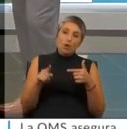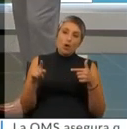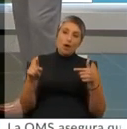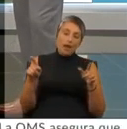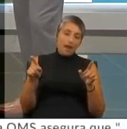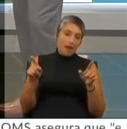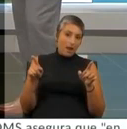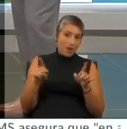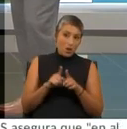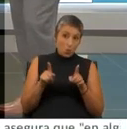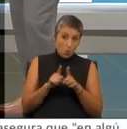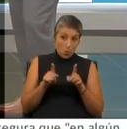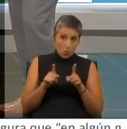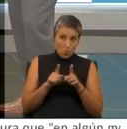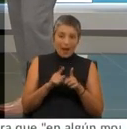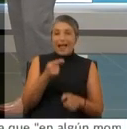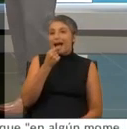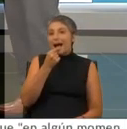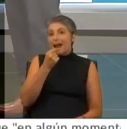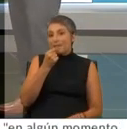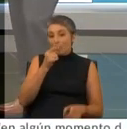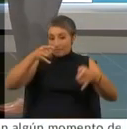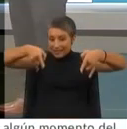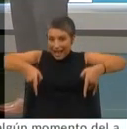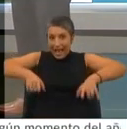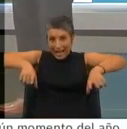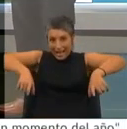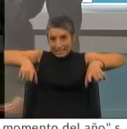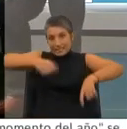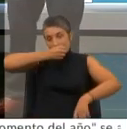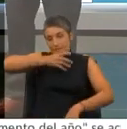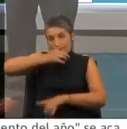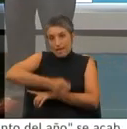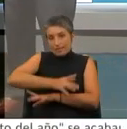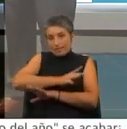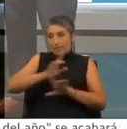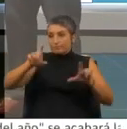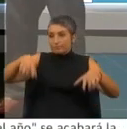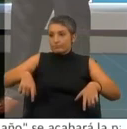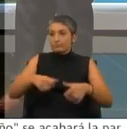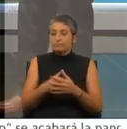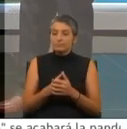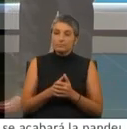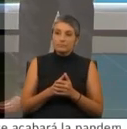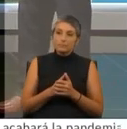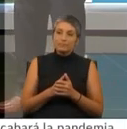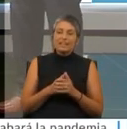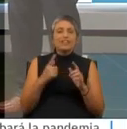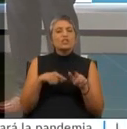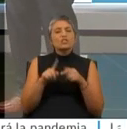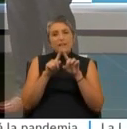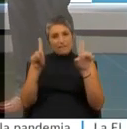lo que se busca es que el árbitro de campo sea el que tome la decisión, no el del VAR. Porque el que manda es el de campo. Reiteramos, el VAR